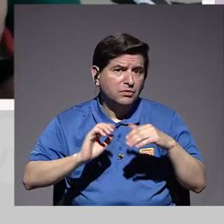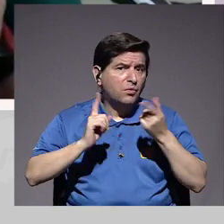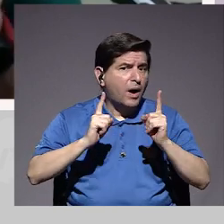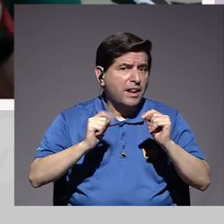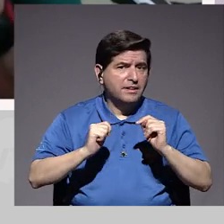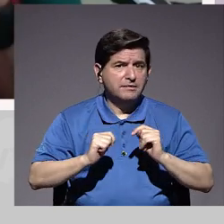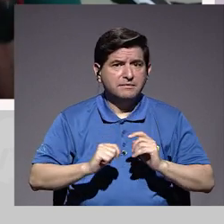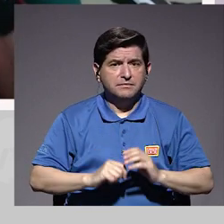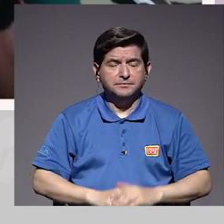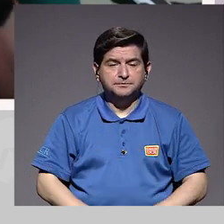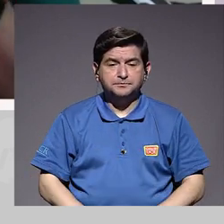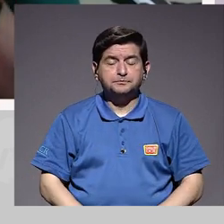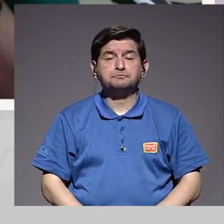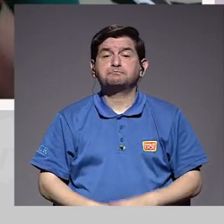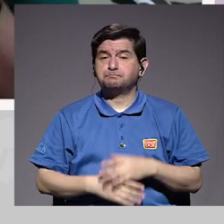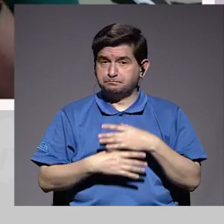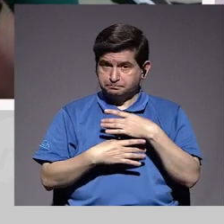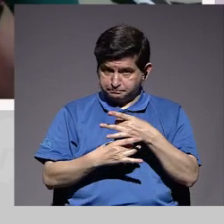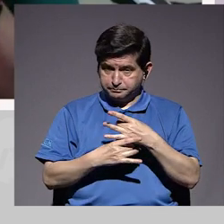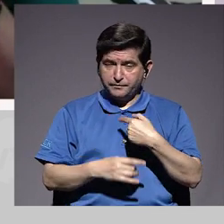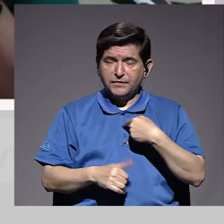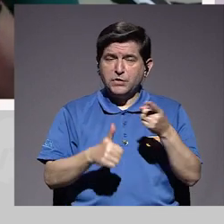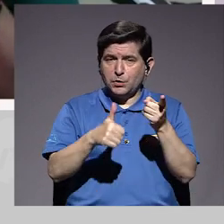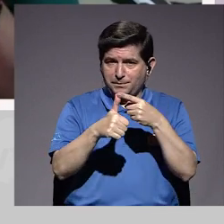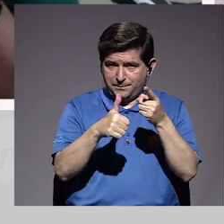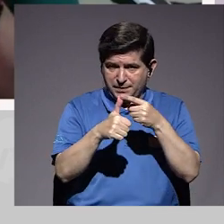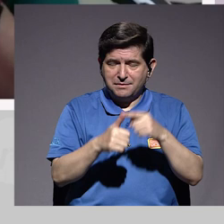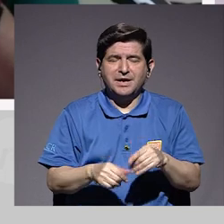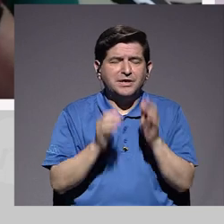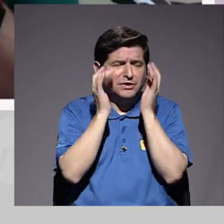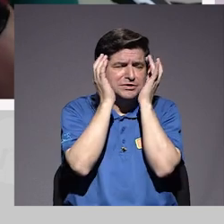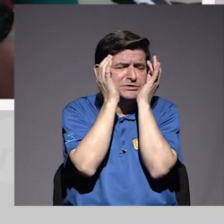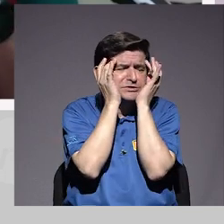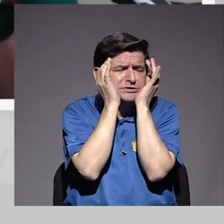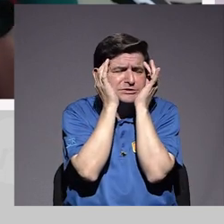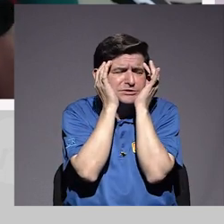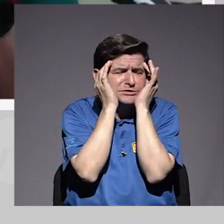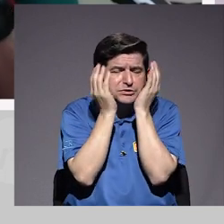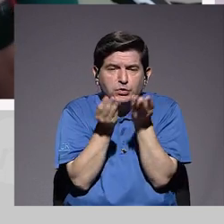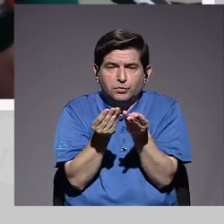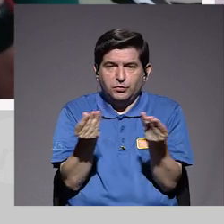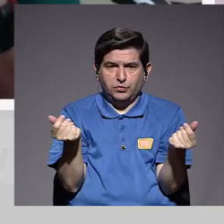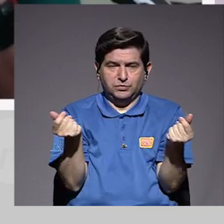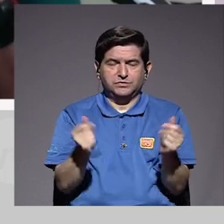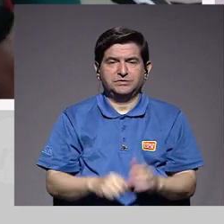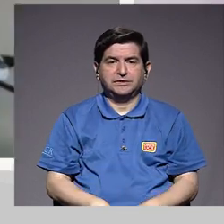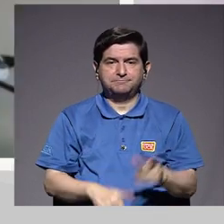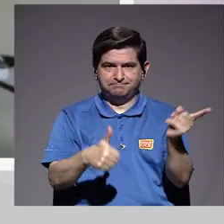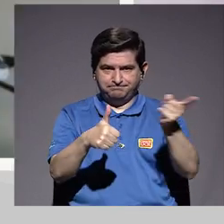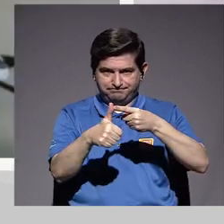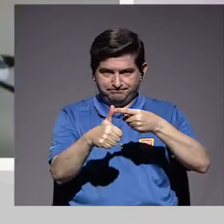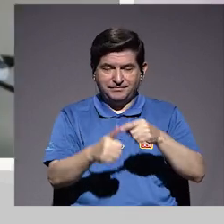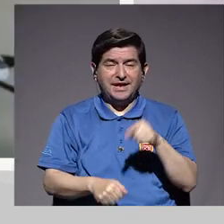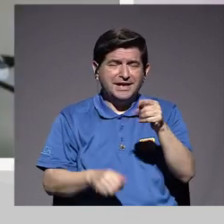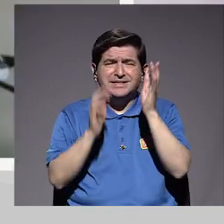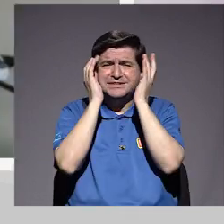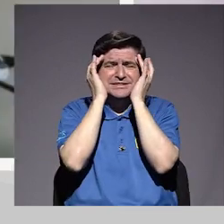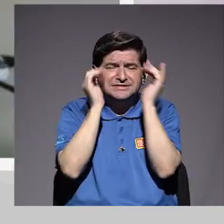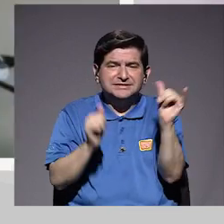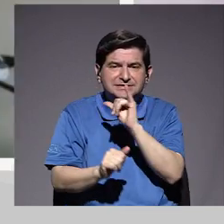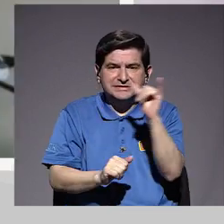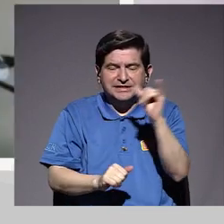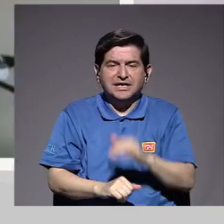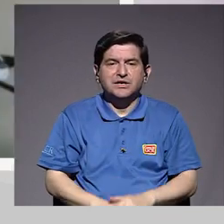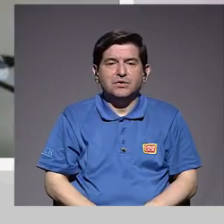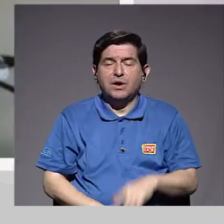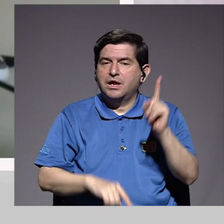Muy interesante, porque yo pondría en primer lugar la ansiedad que se genera. Eso como primer lugar. Esa ansiedad también está generando insomnio